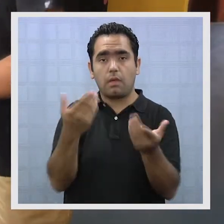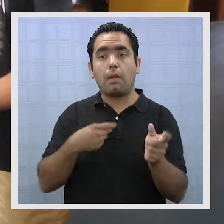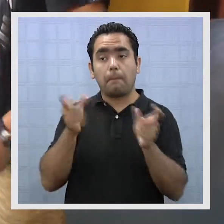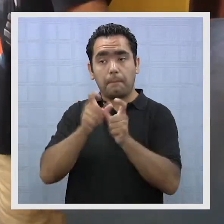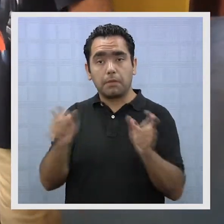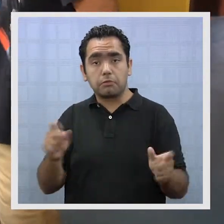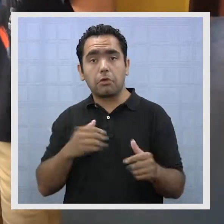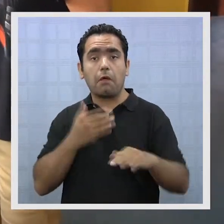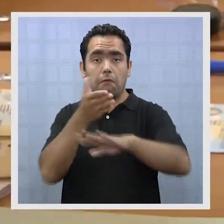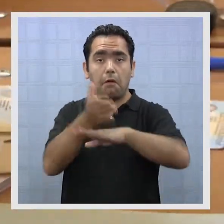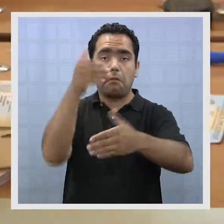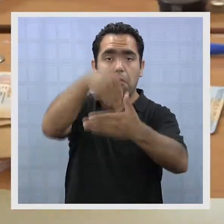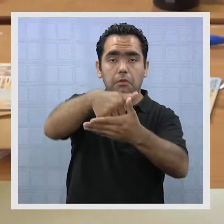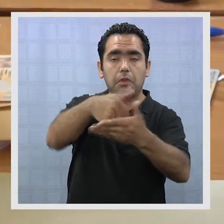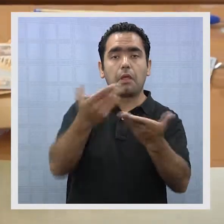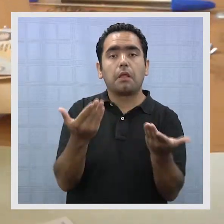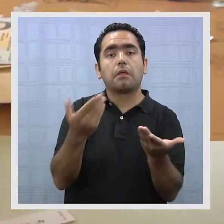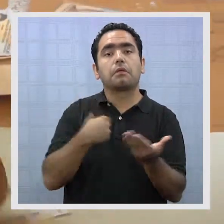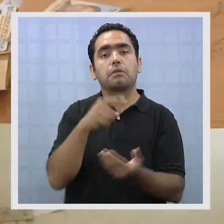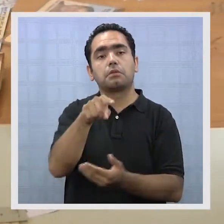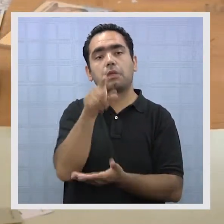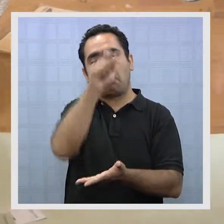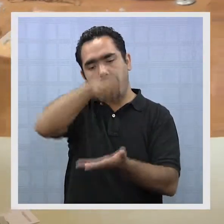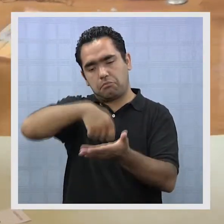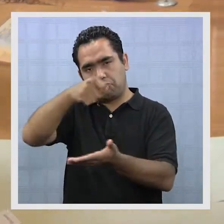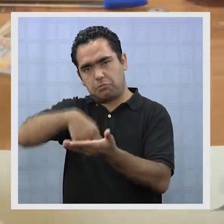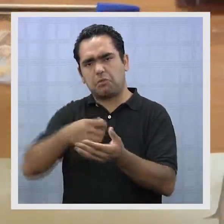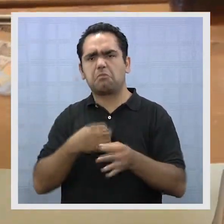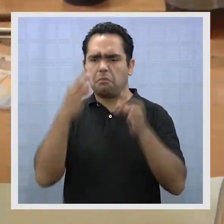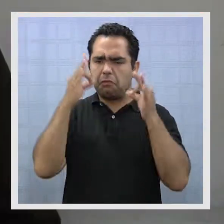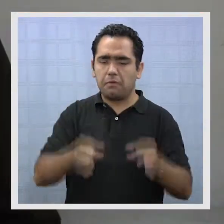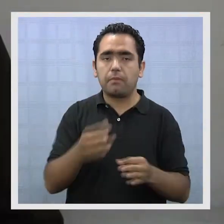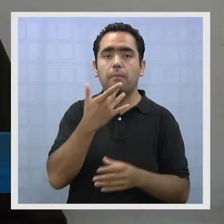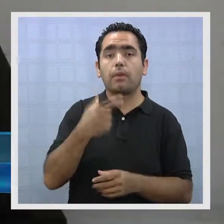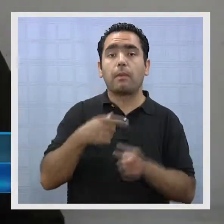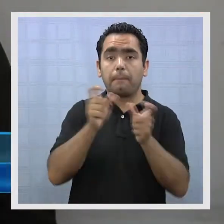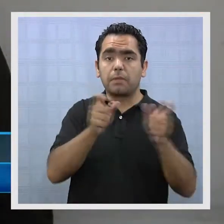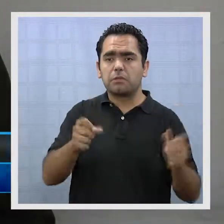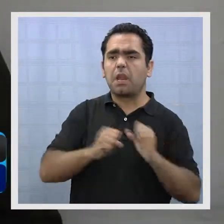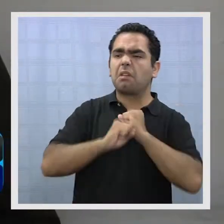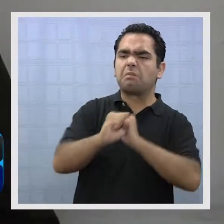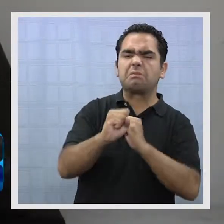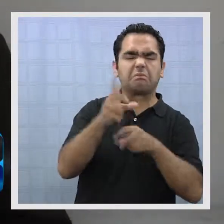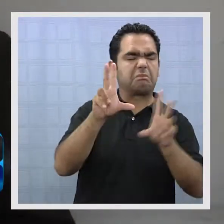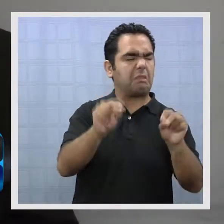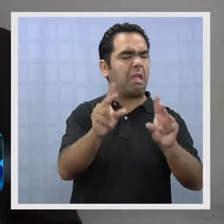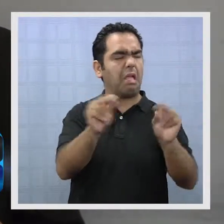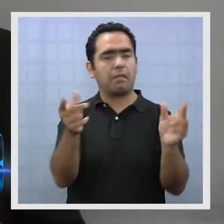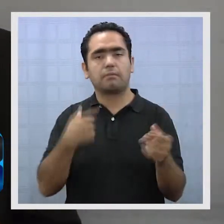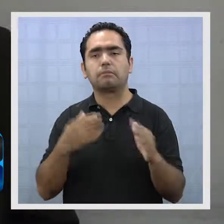gente que va a votar, va a votar la gente que afirma, no la gente que rechaza, porque la gente que rechaza se queda en casa.